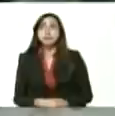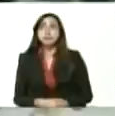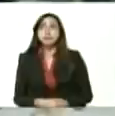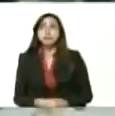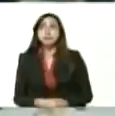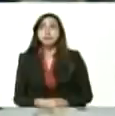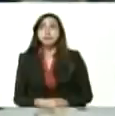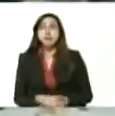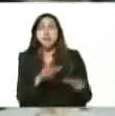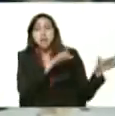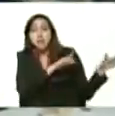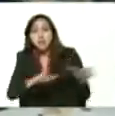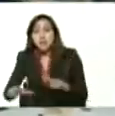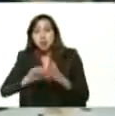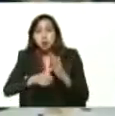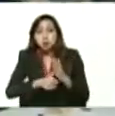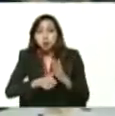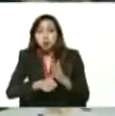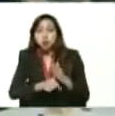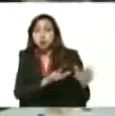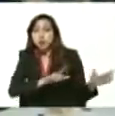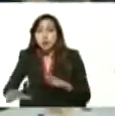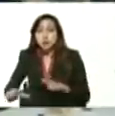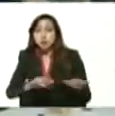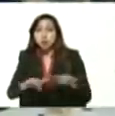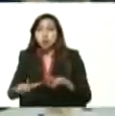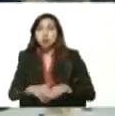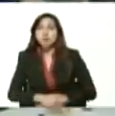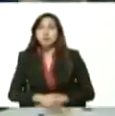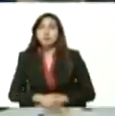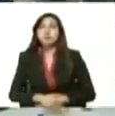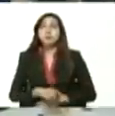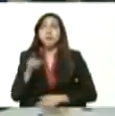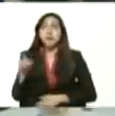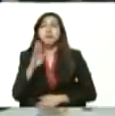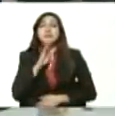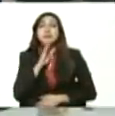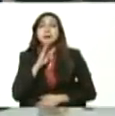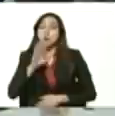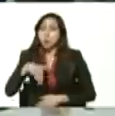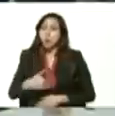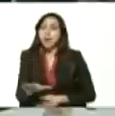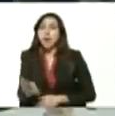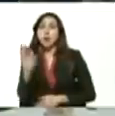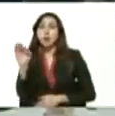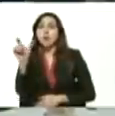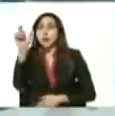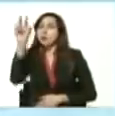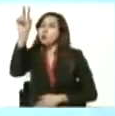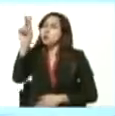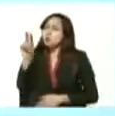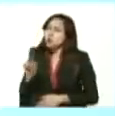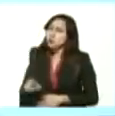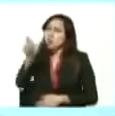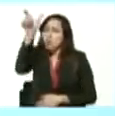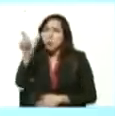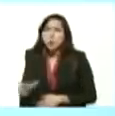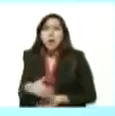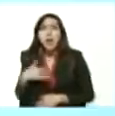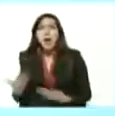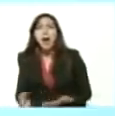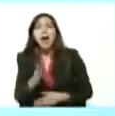Una vez que da su número de cédula, presidente, ya el C2P es interbancario, puede escoger el banco de su preferencia con el que va a pagar,